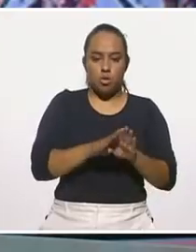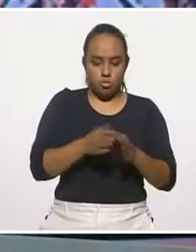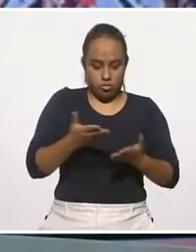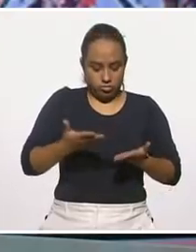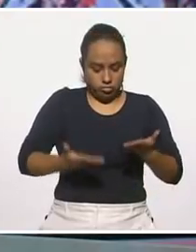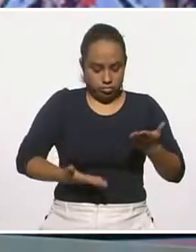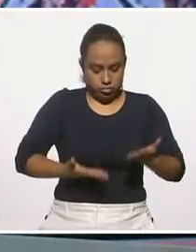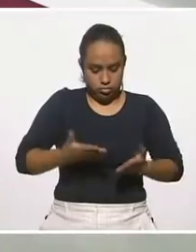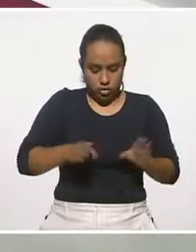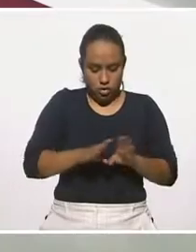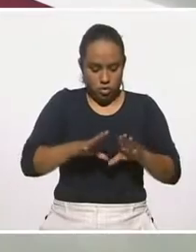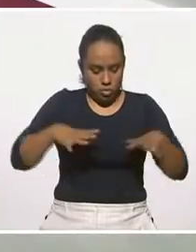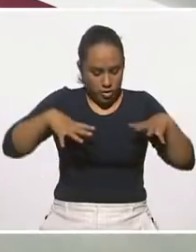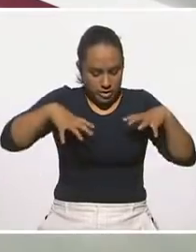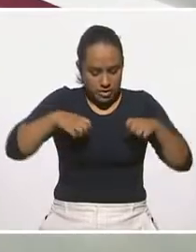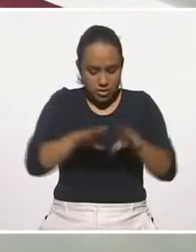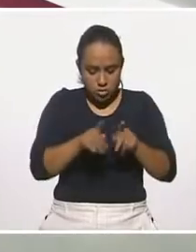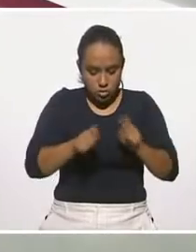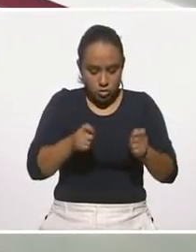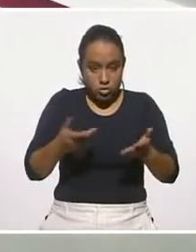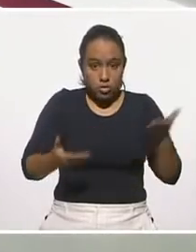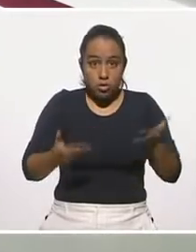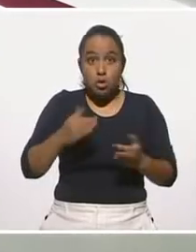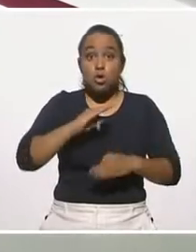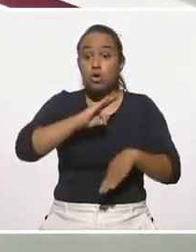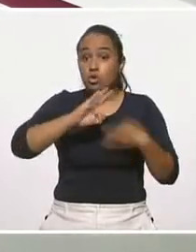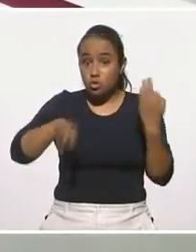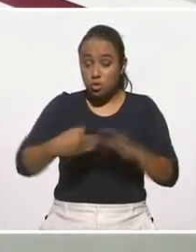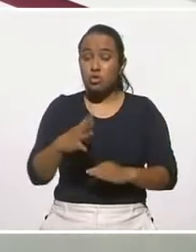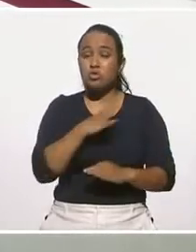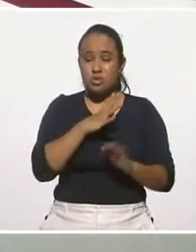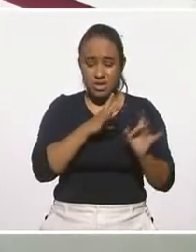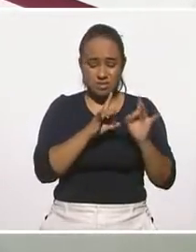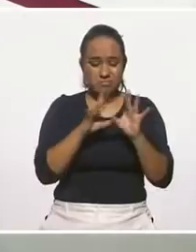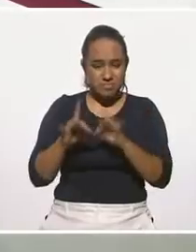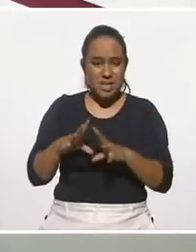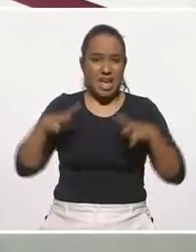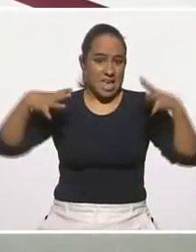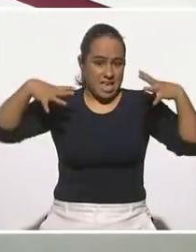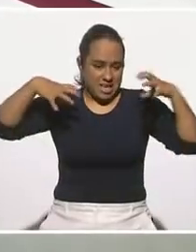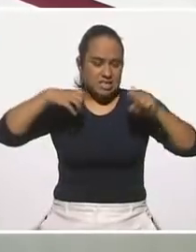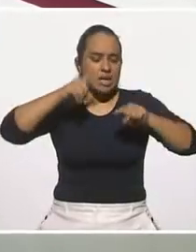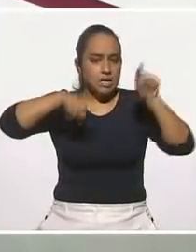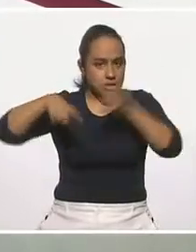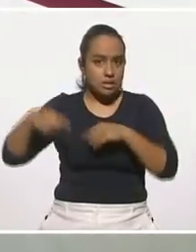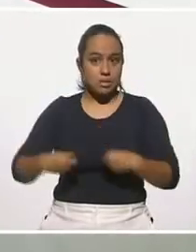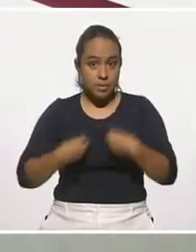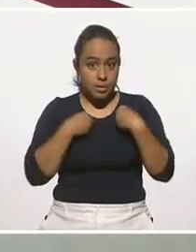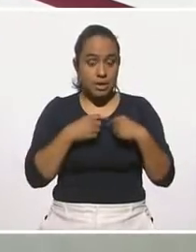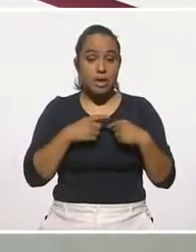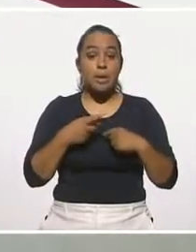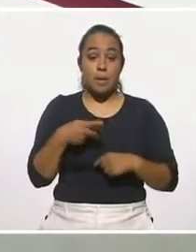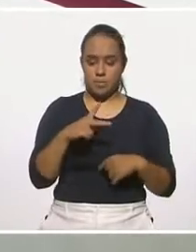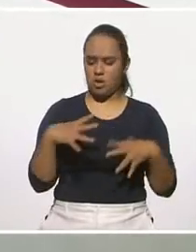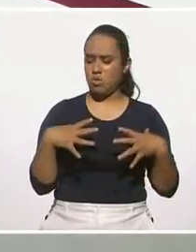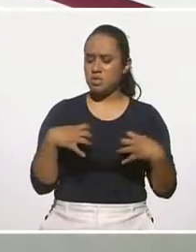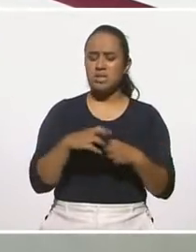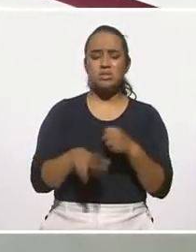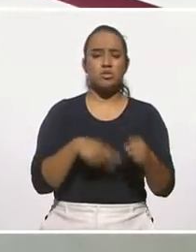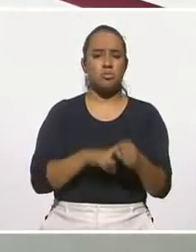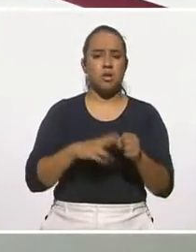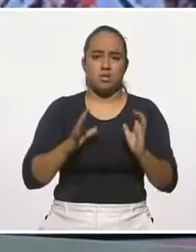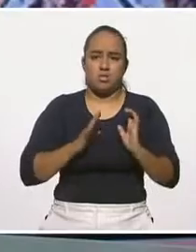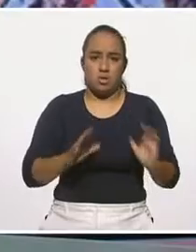correctamente el estrés. O sea, todos vivimos ante una situación de estrés en diferentes momentos, pero el estrés es una condición biológica.